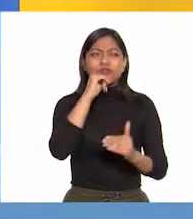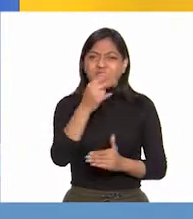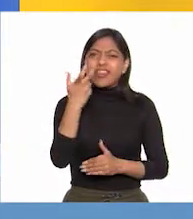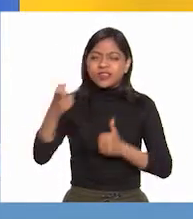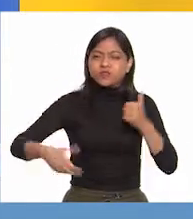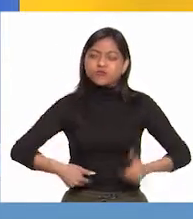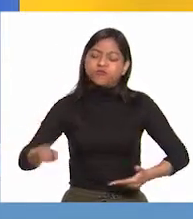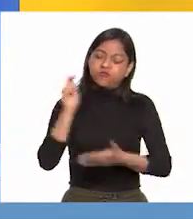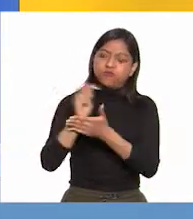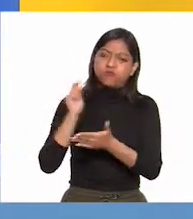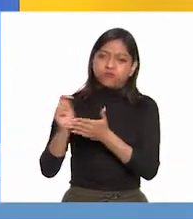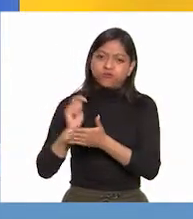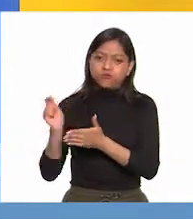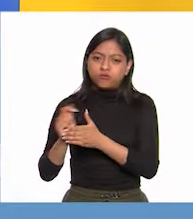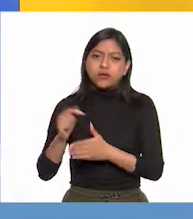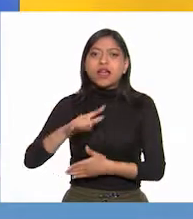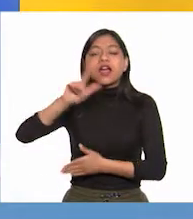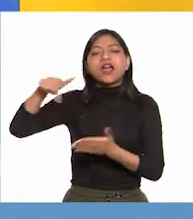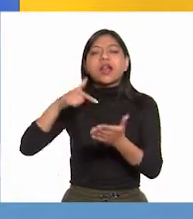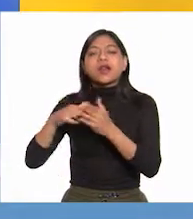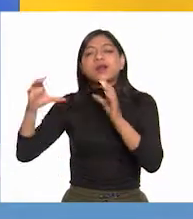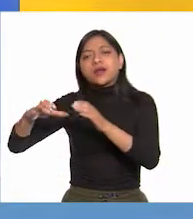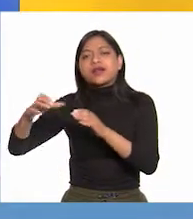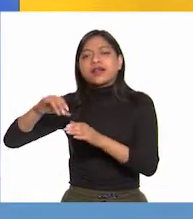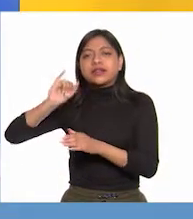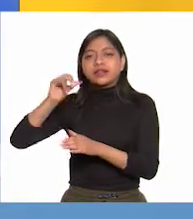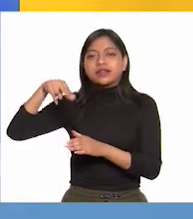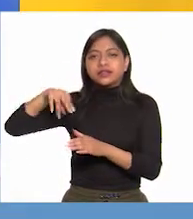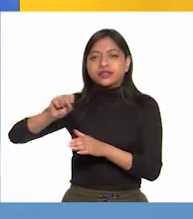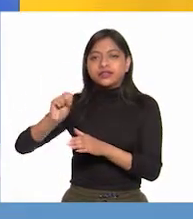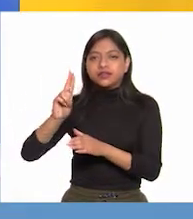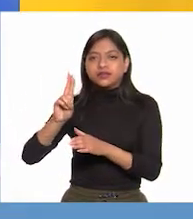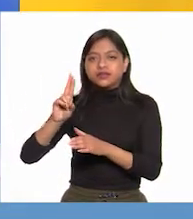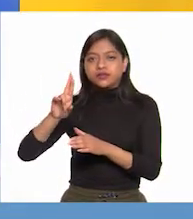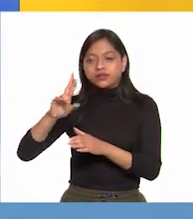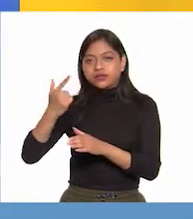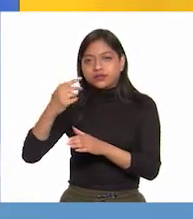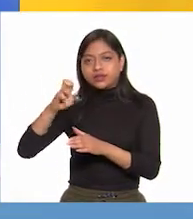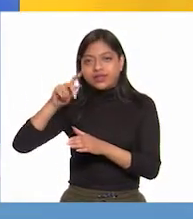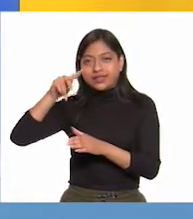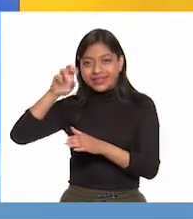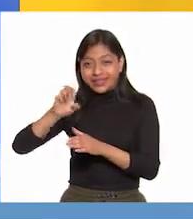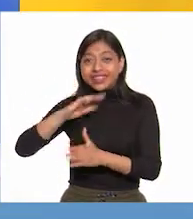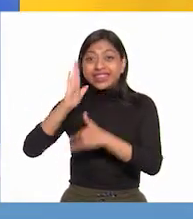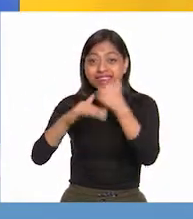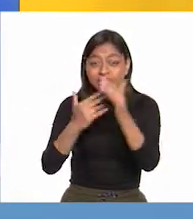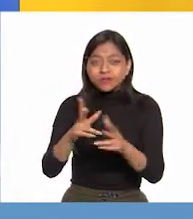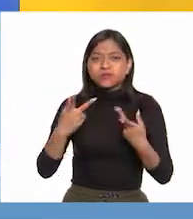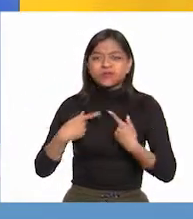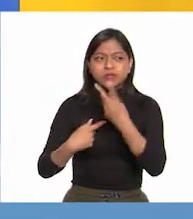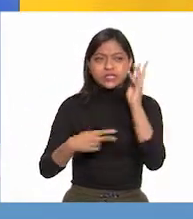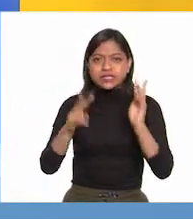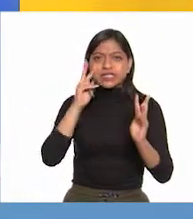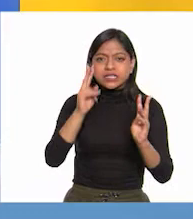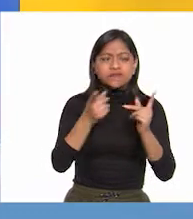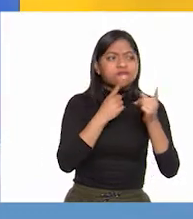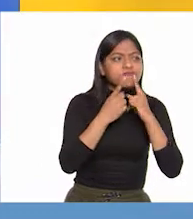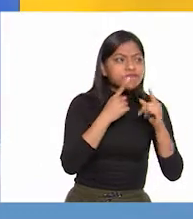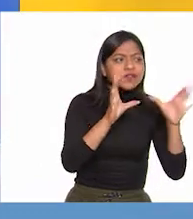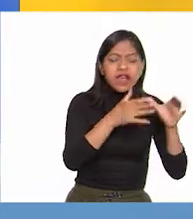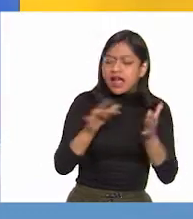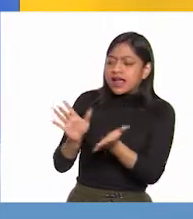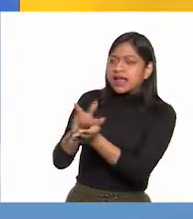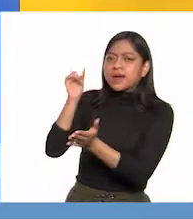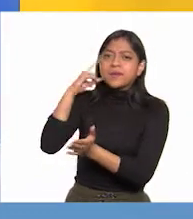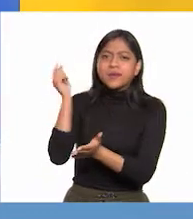Sólo tuvo vigencia en el territorio insurgente, pero introdujo principios que fueron retomados por otros congresos y constituciones